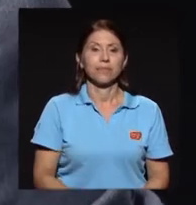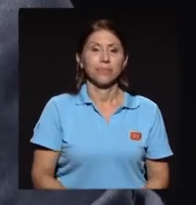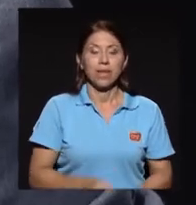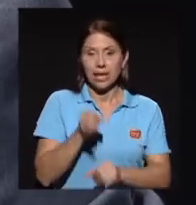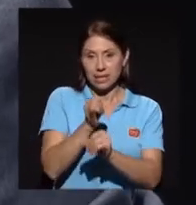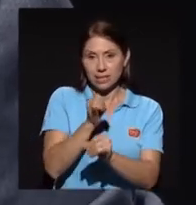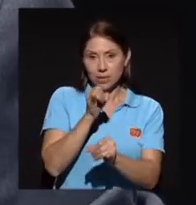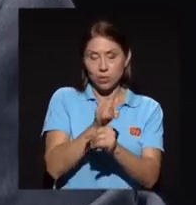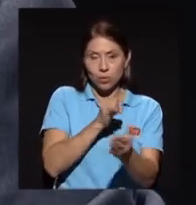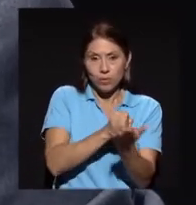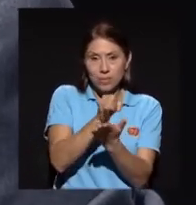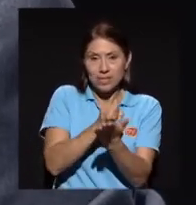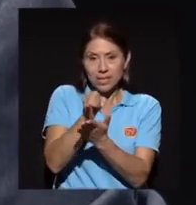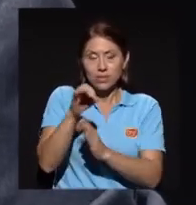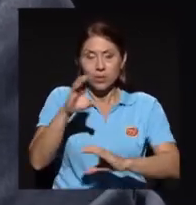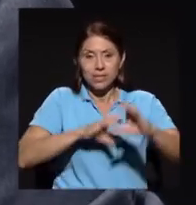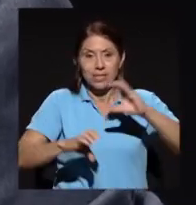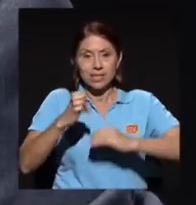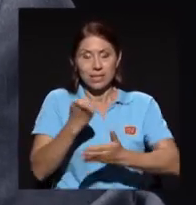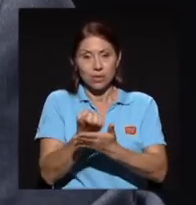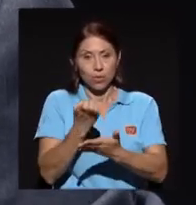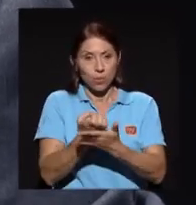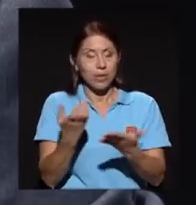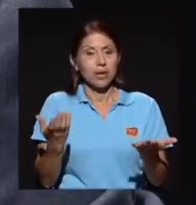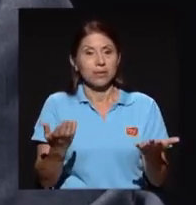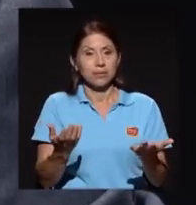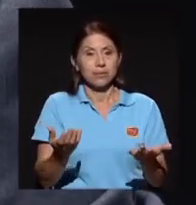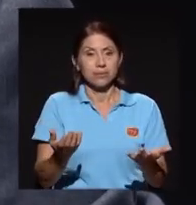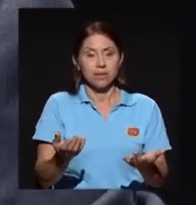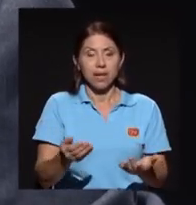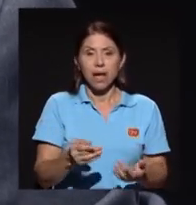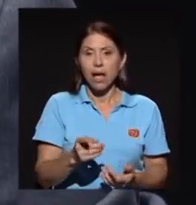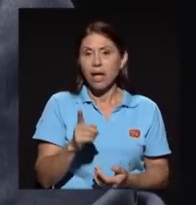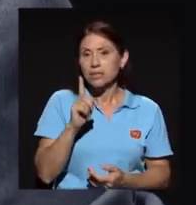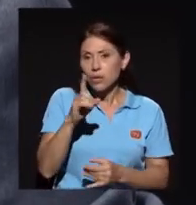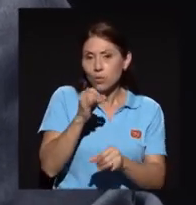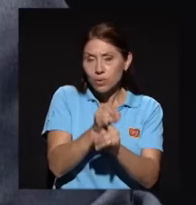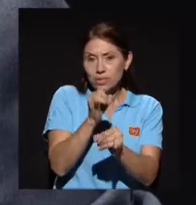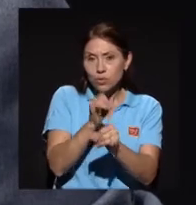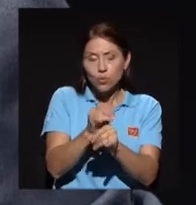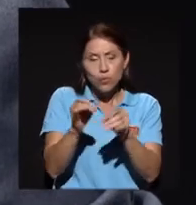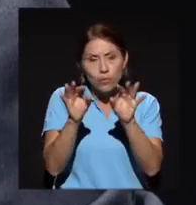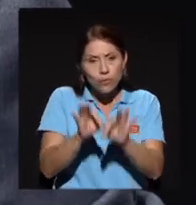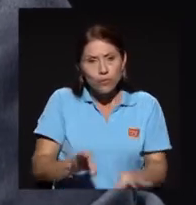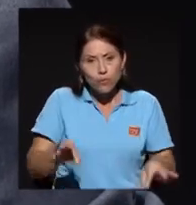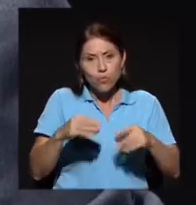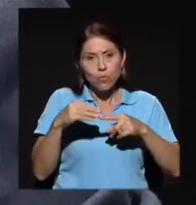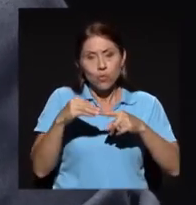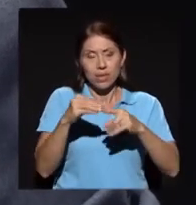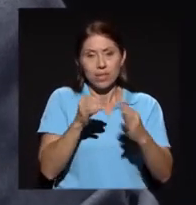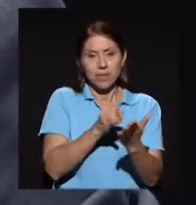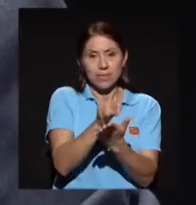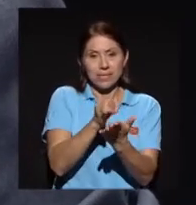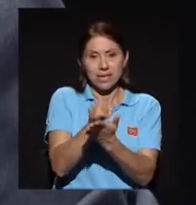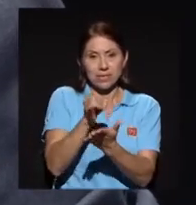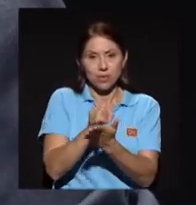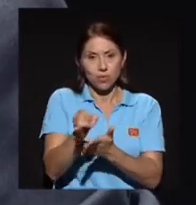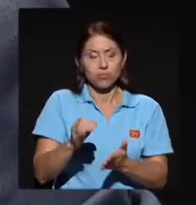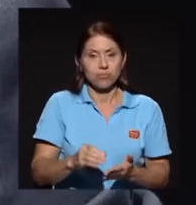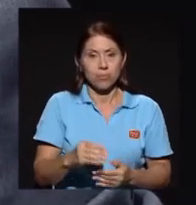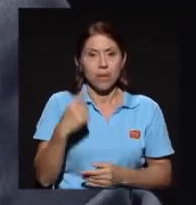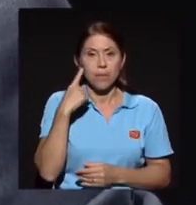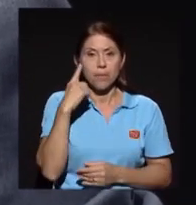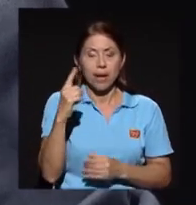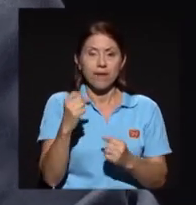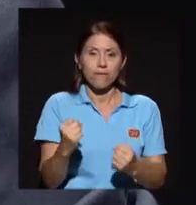Instituto de Investigación de Ciencias Económicas, por ejemplo, ha sido un instituto fundamental de investigación para